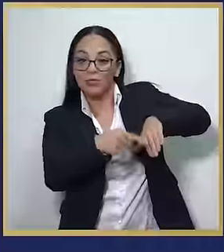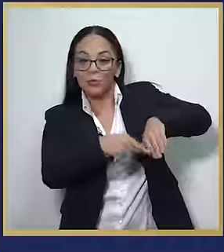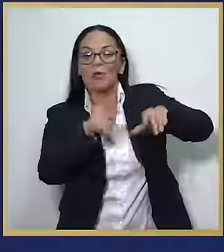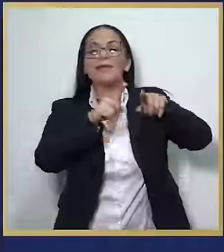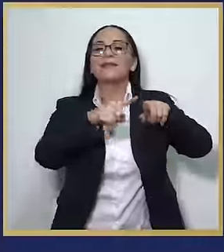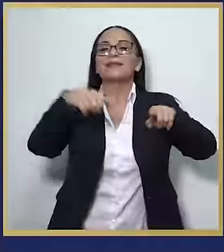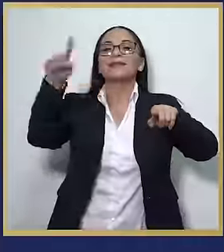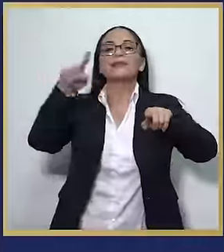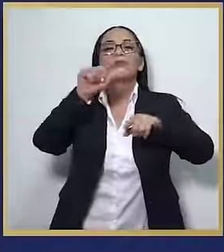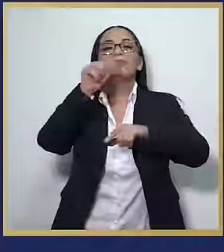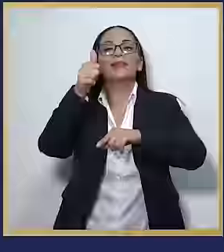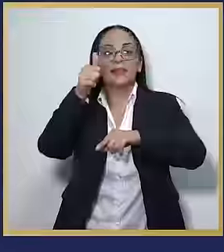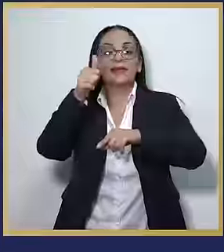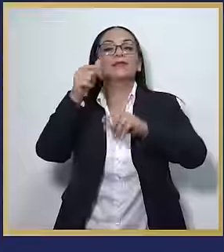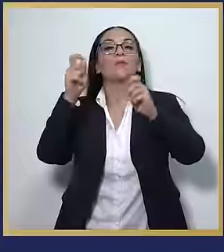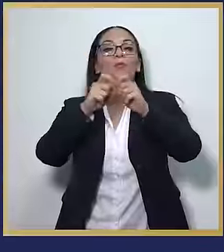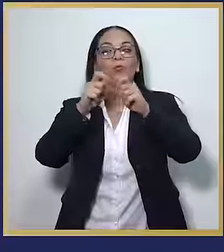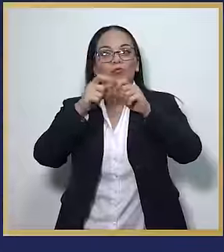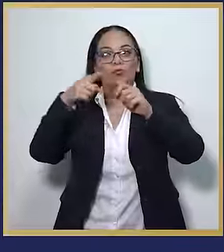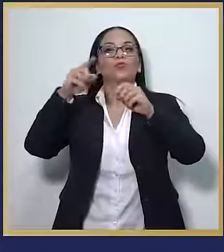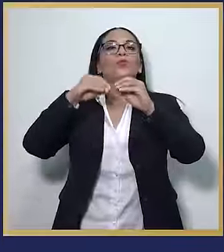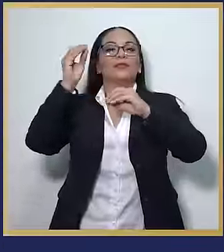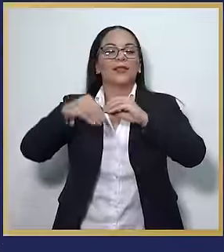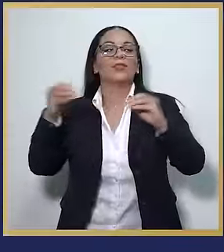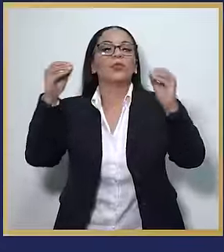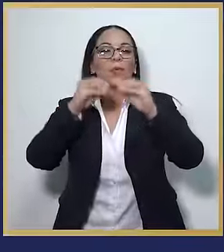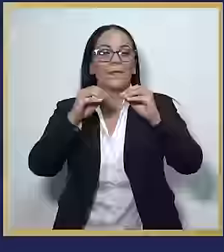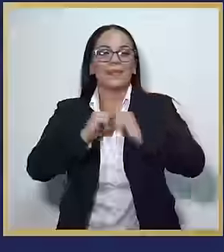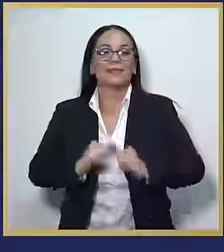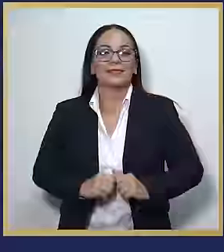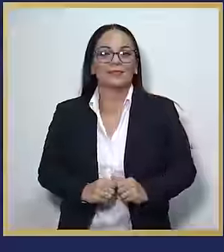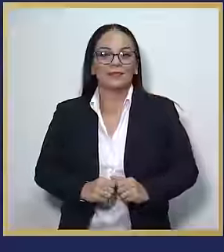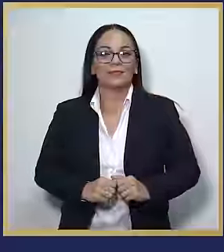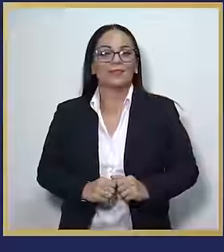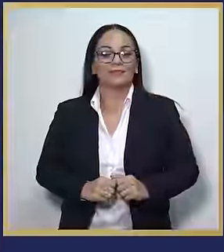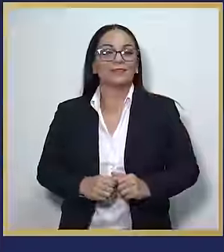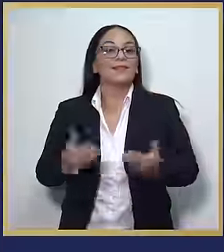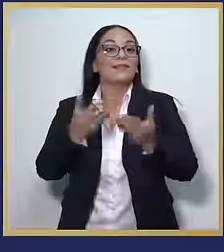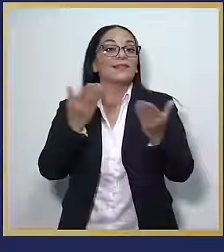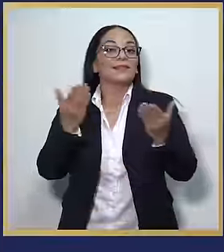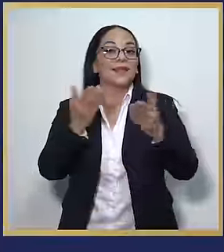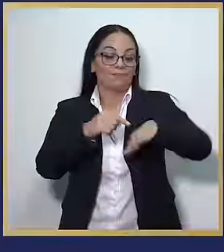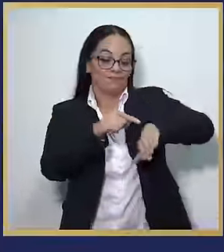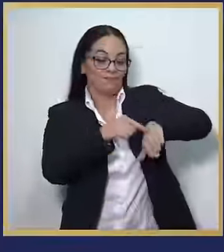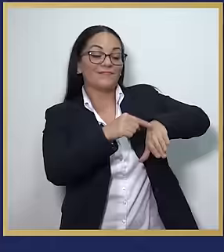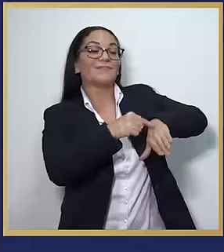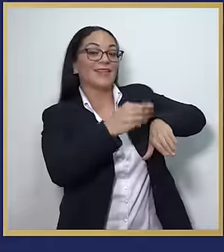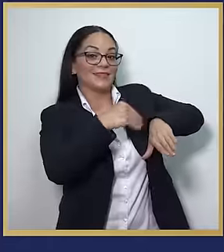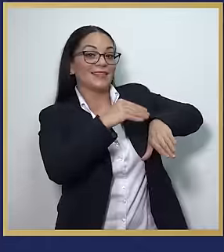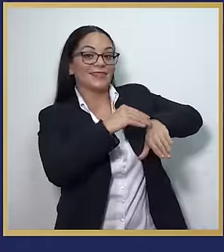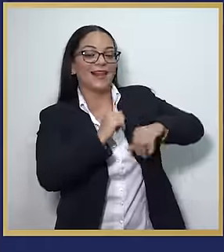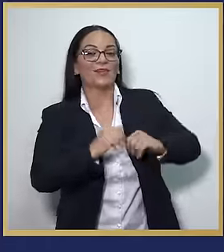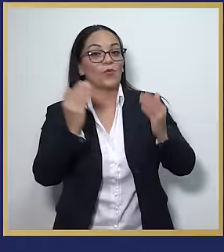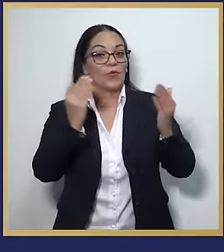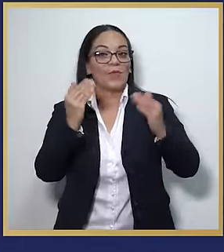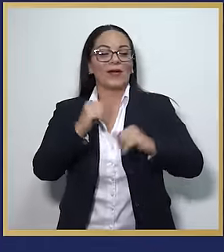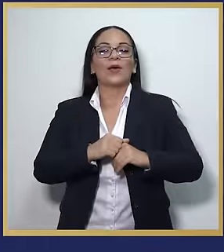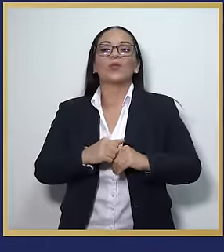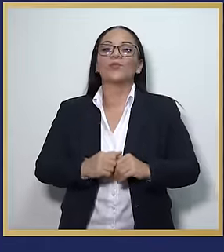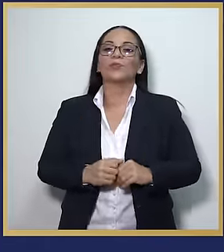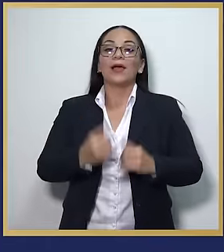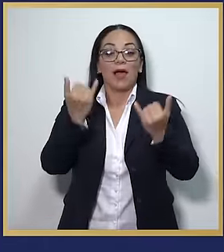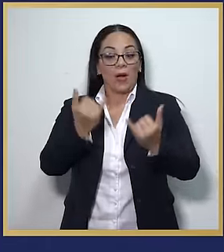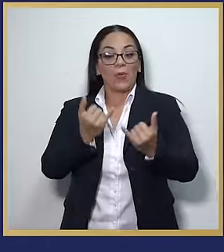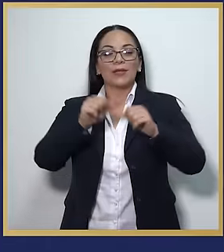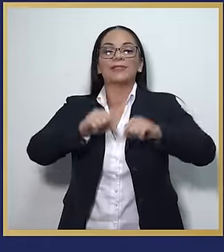crecieron 10 puntos más que lo que lo hizo las colocaciones de la región central. Hoy, tenemos